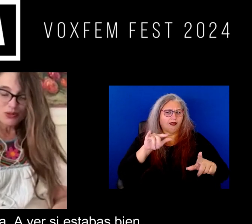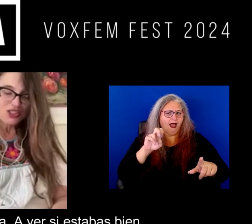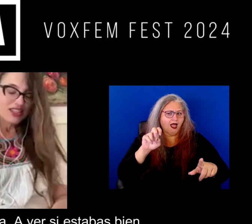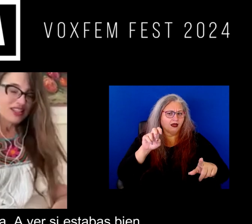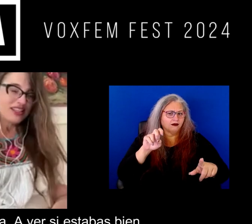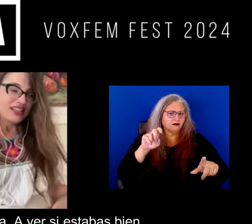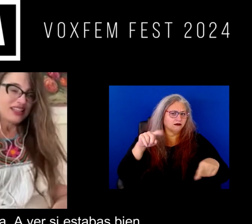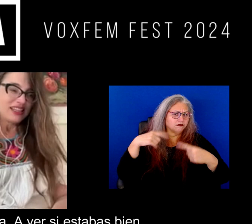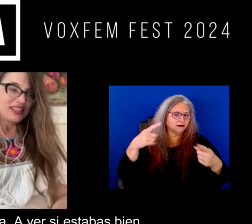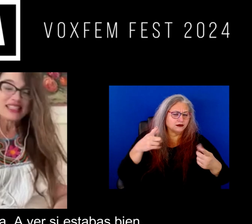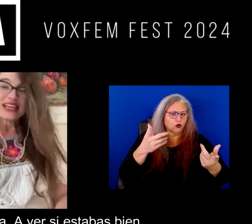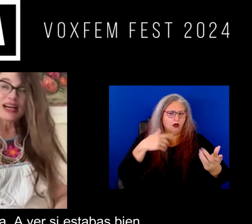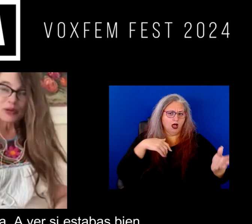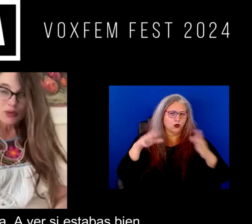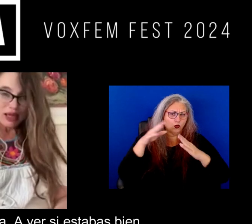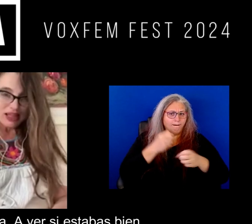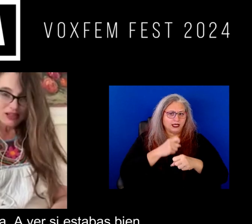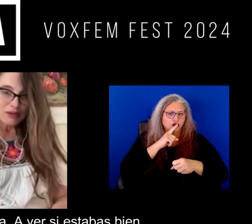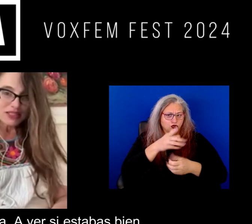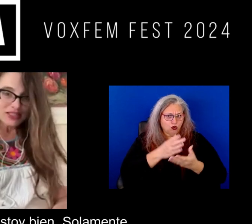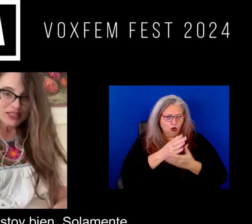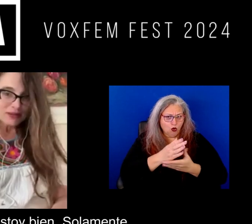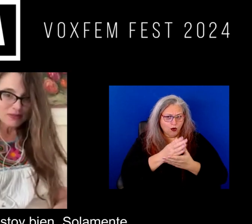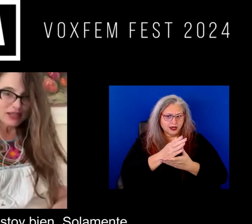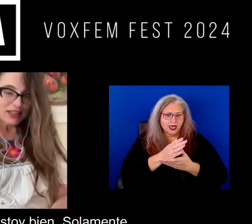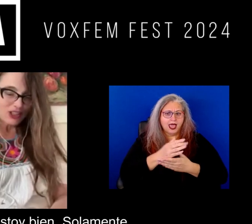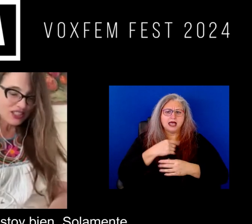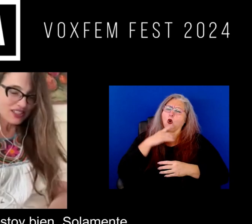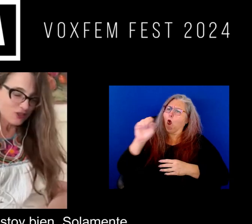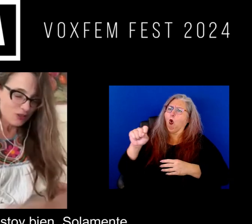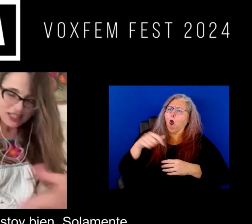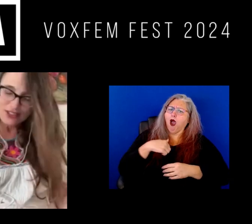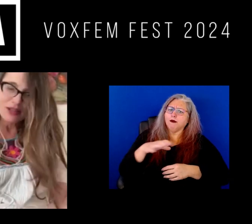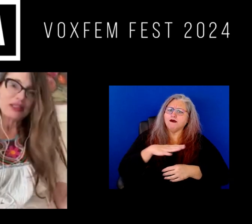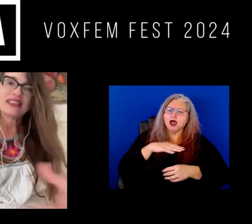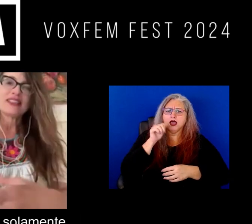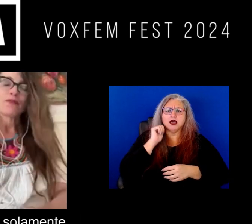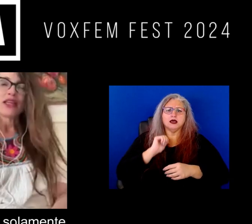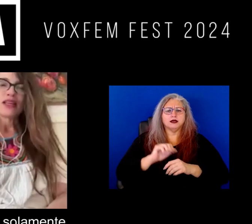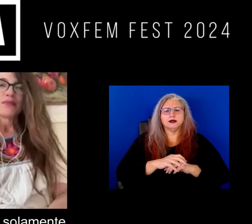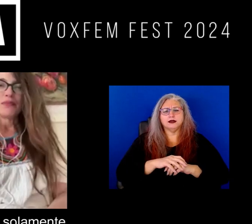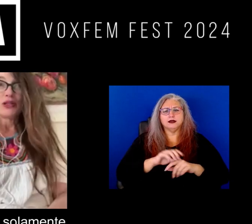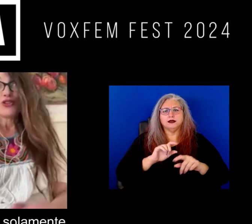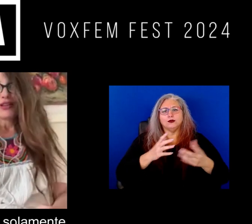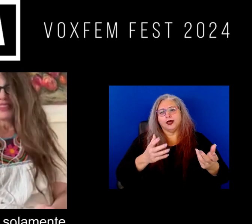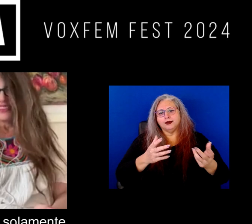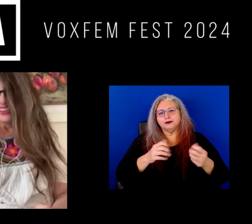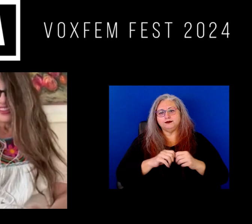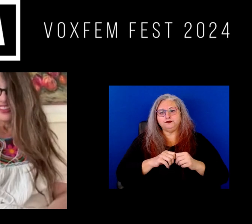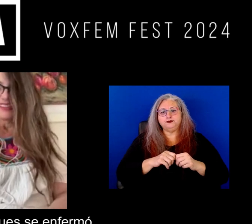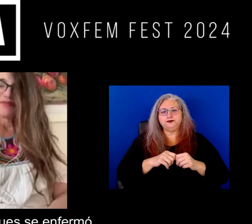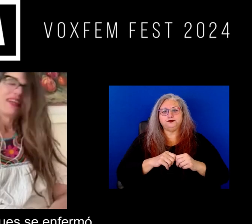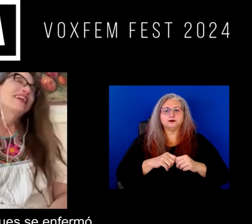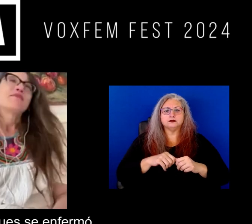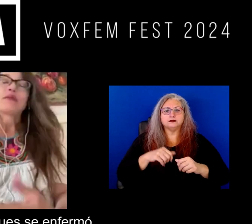hecho en vivos y estaba preocupada ¿no? a ver si estabas bien y le digo sí, sí, estoy bien solamente bueno, solamente